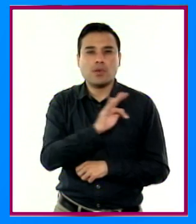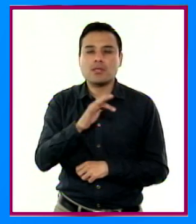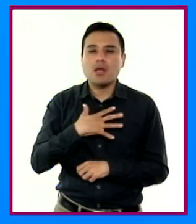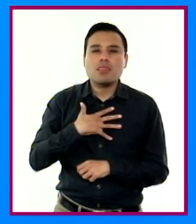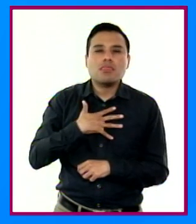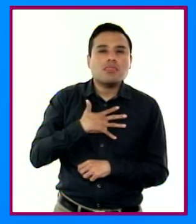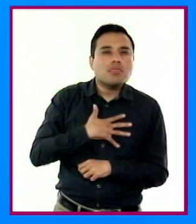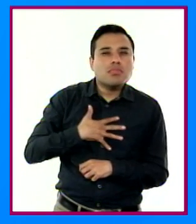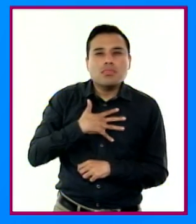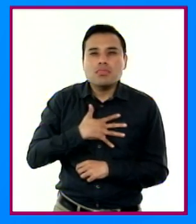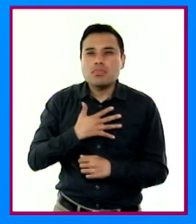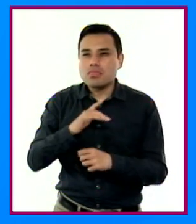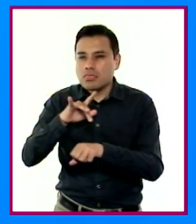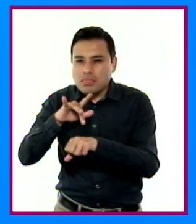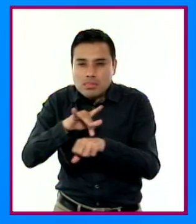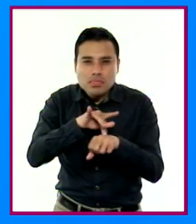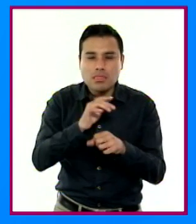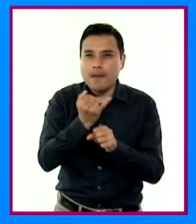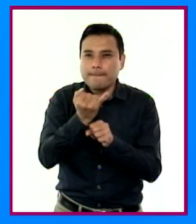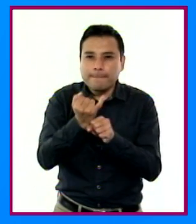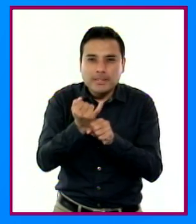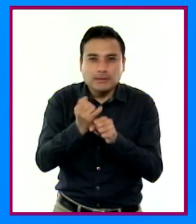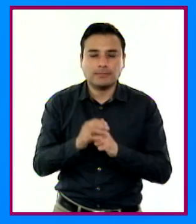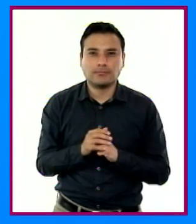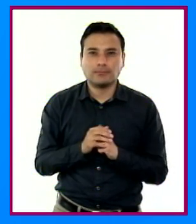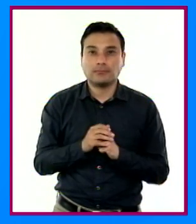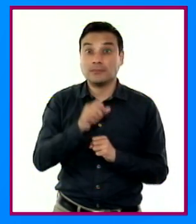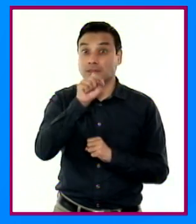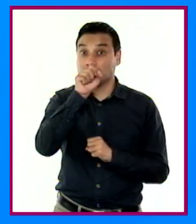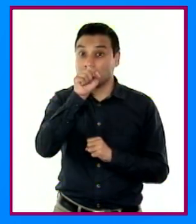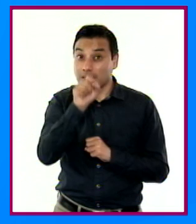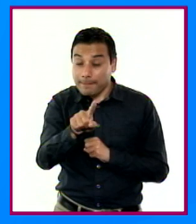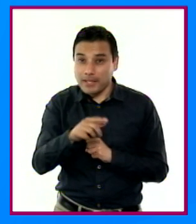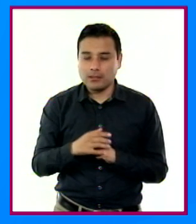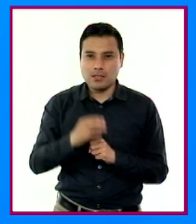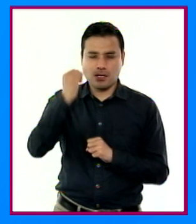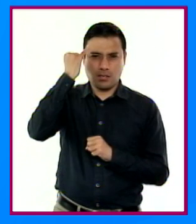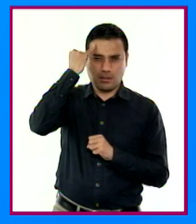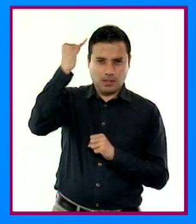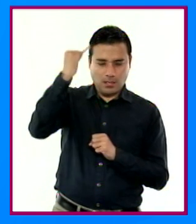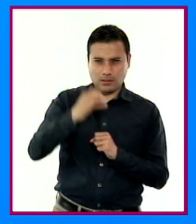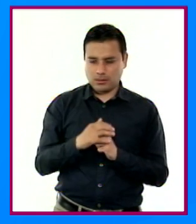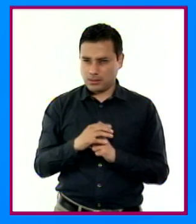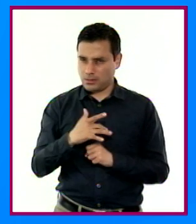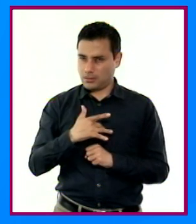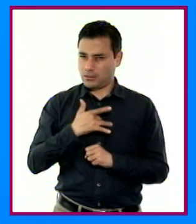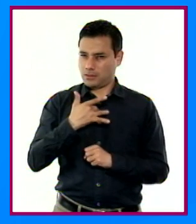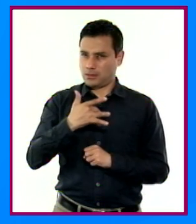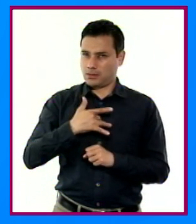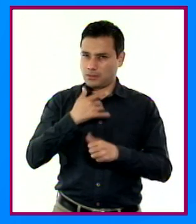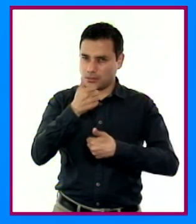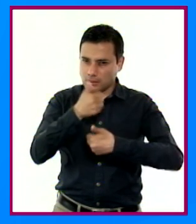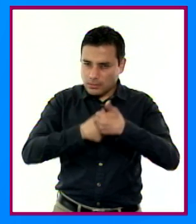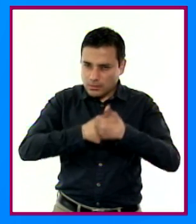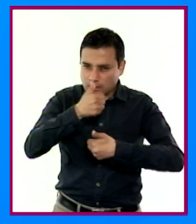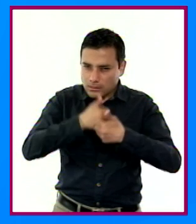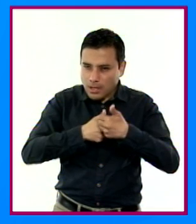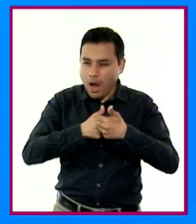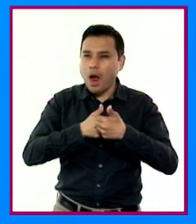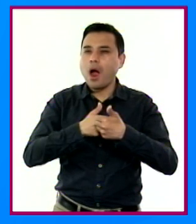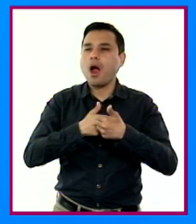Pongan en juego sus saberes matemáticos para comprobar o reestructurar sus ideas y así propiciar nuevos